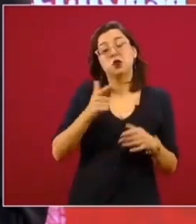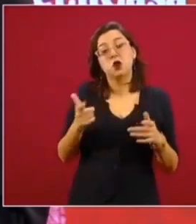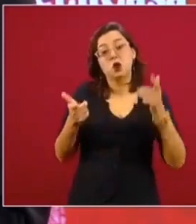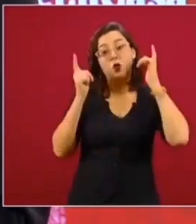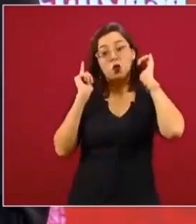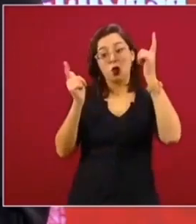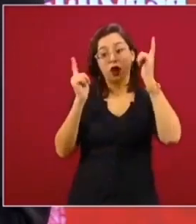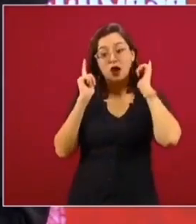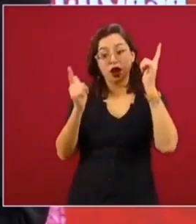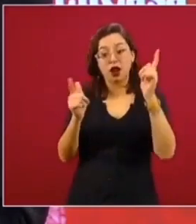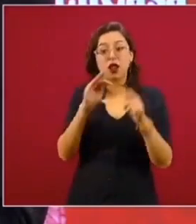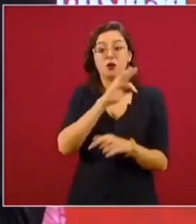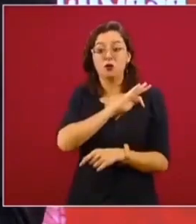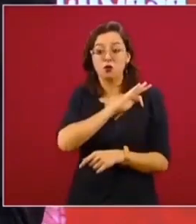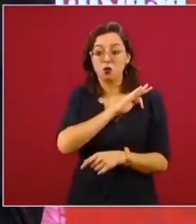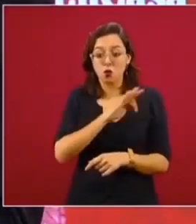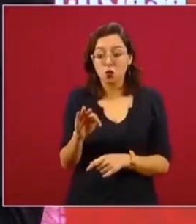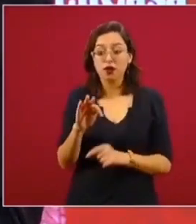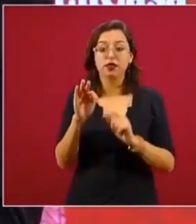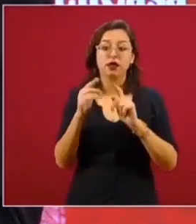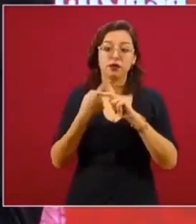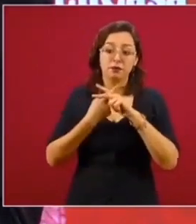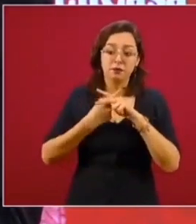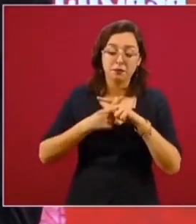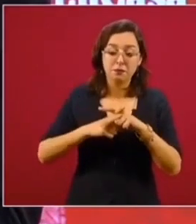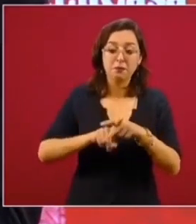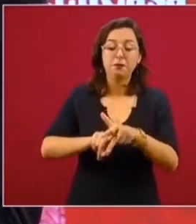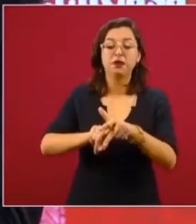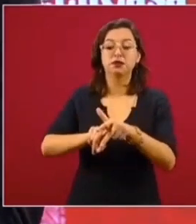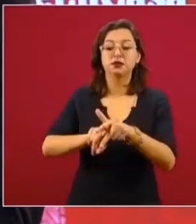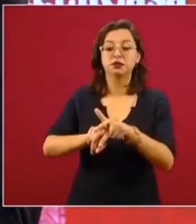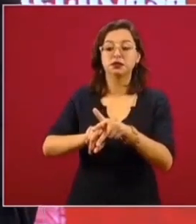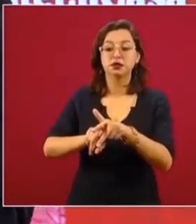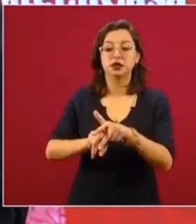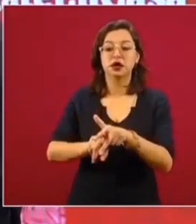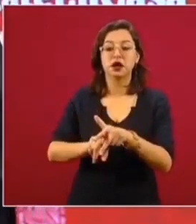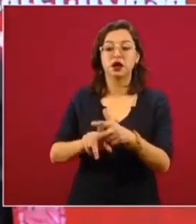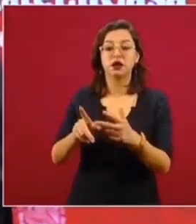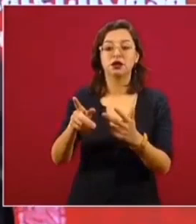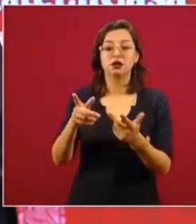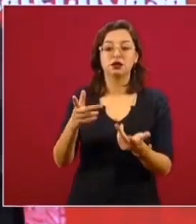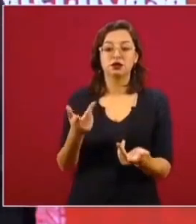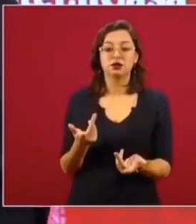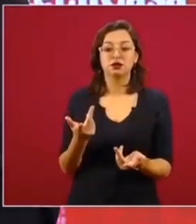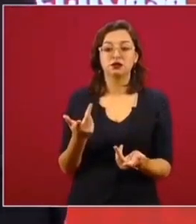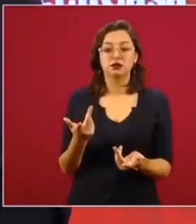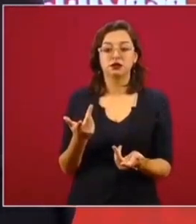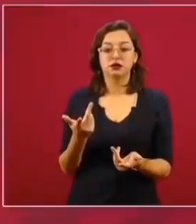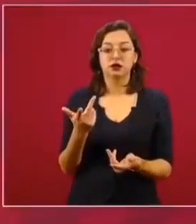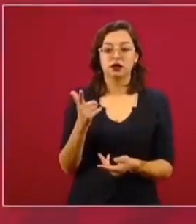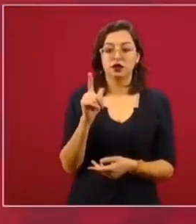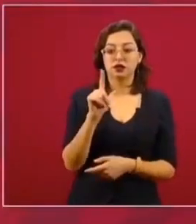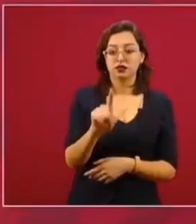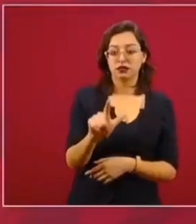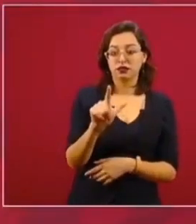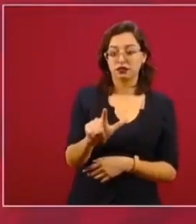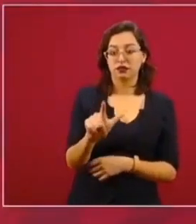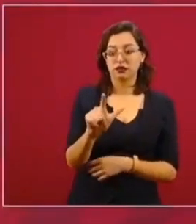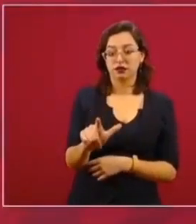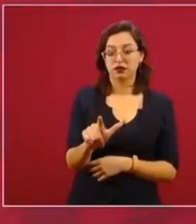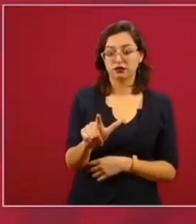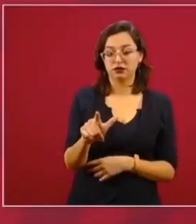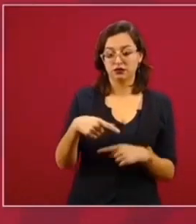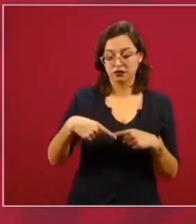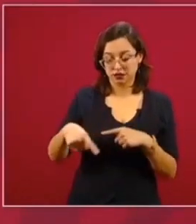iniciar en algunas partes el día 17 de